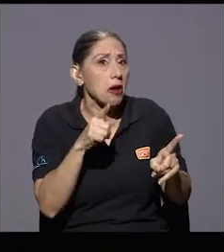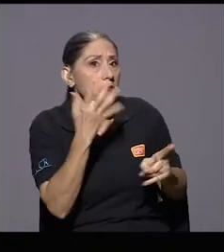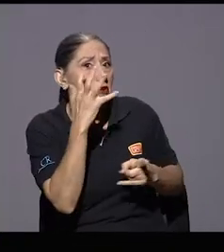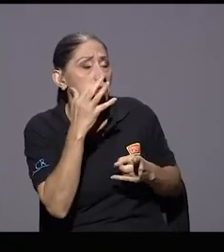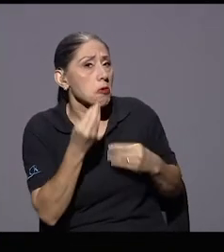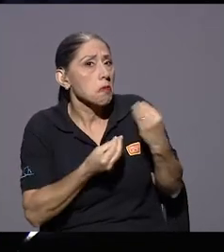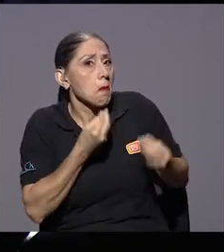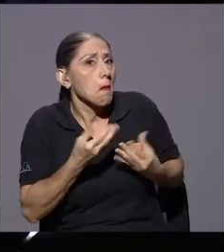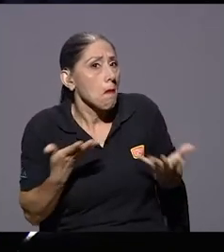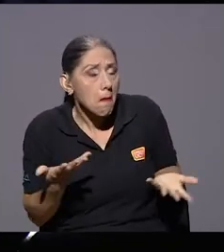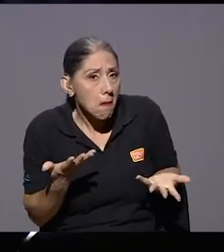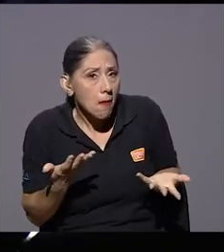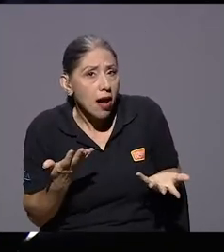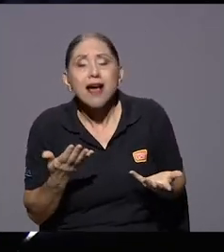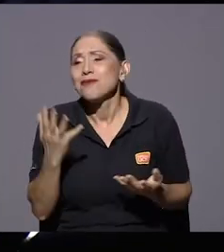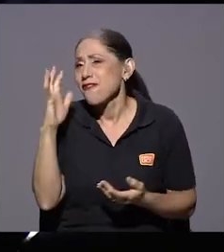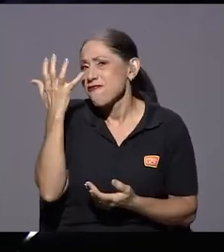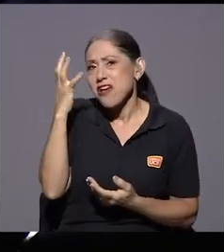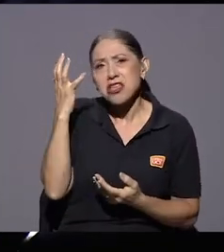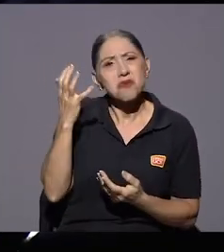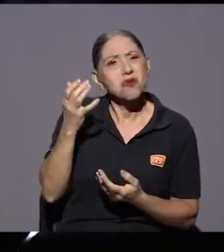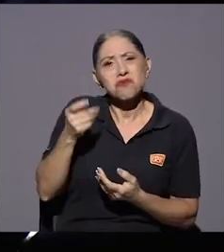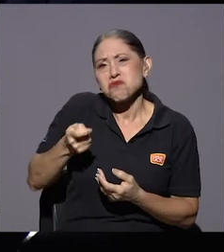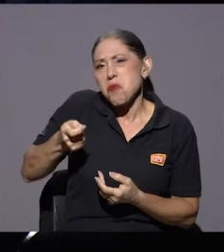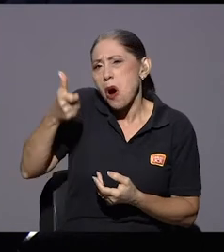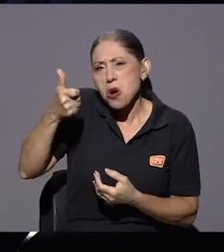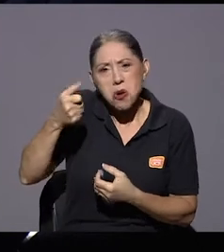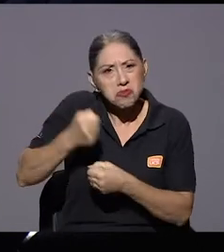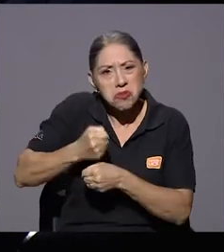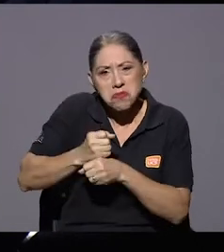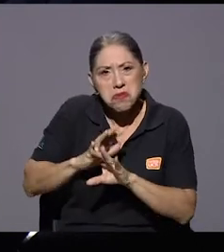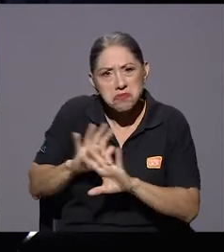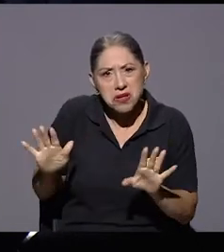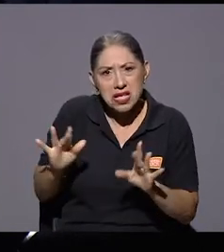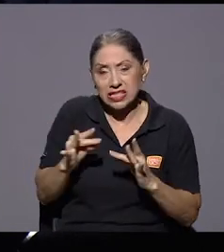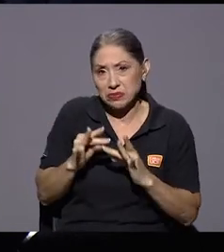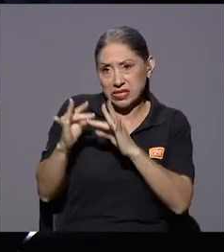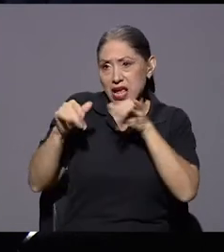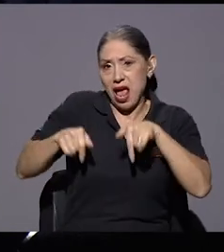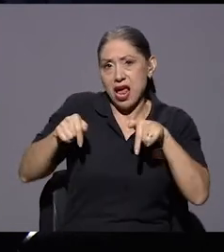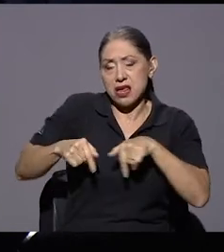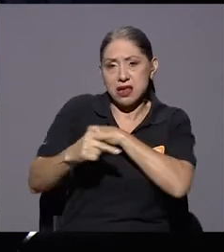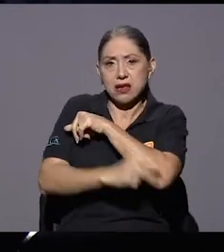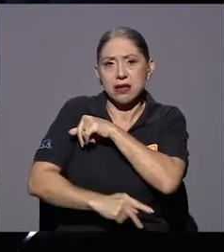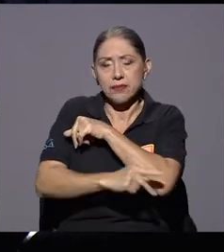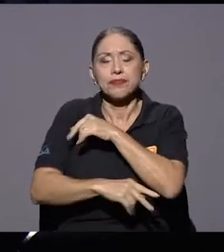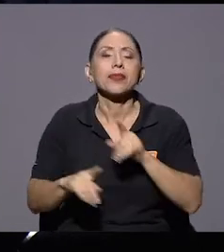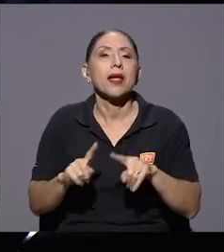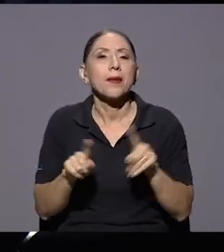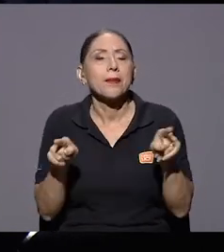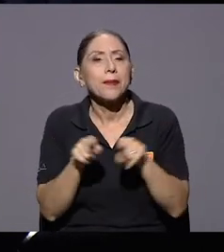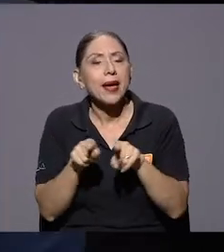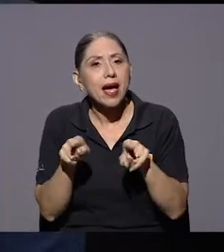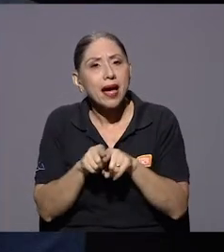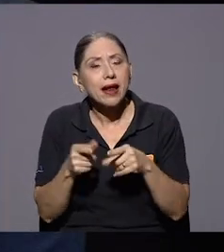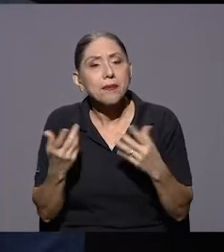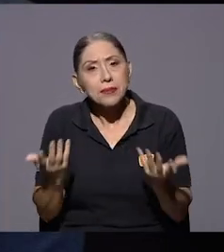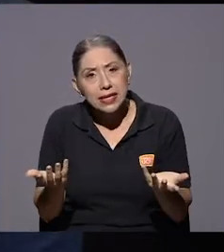poco hay que reconocerlo Facebook hace poco muy muy poco más en el país pero además de que